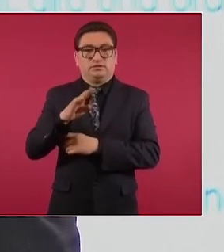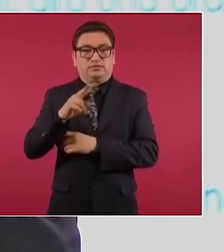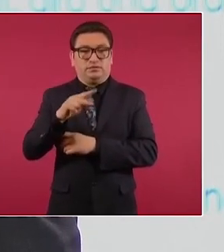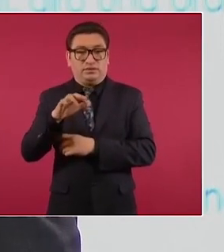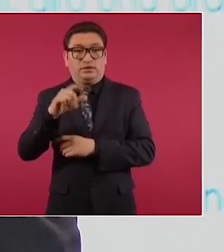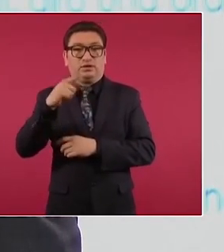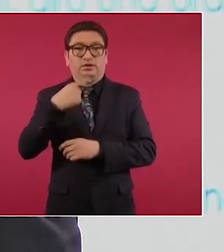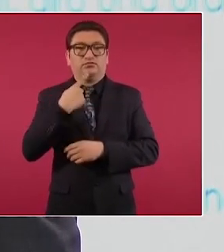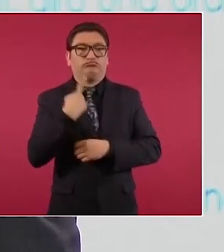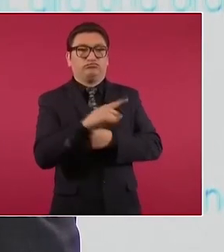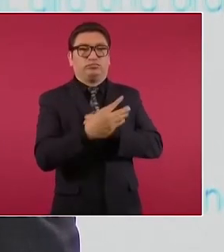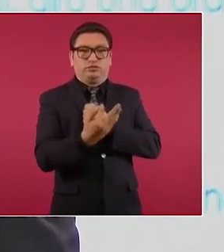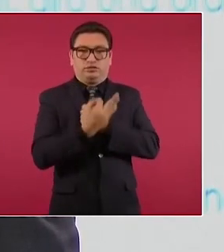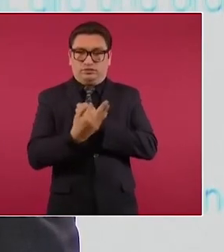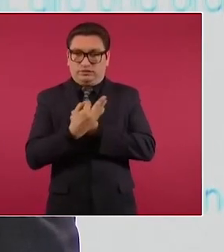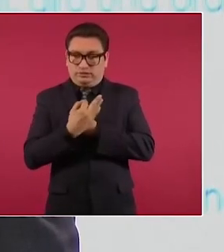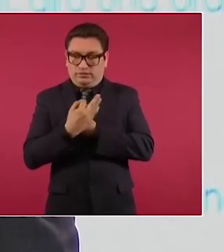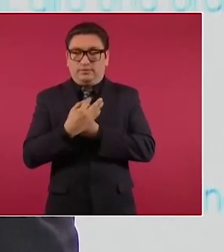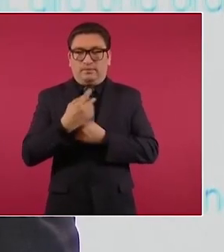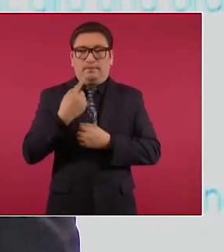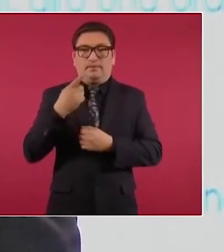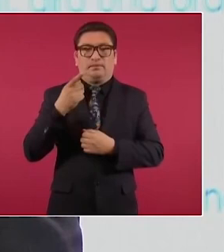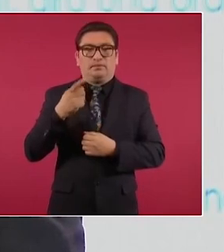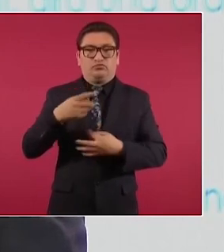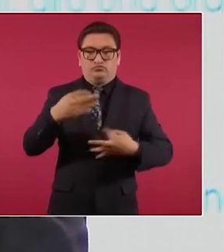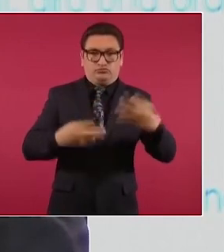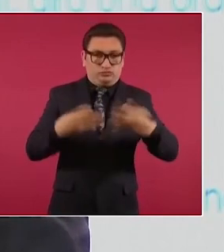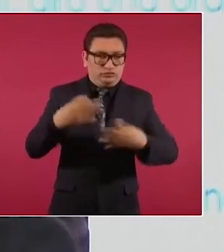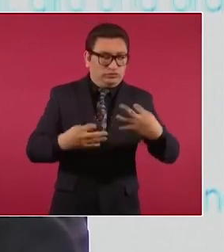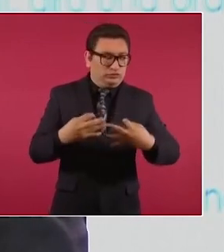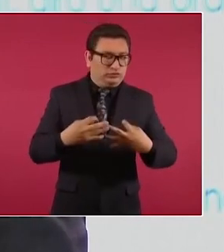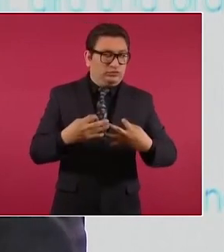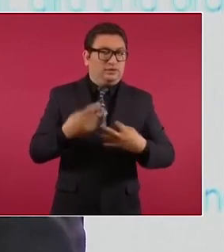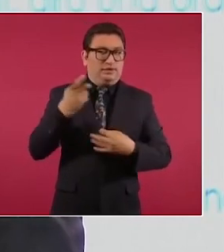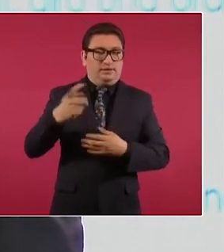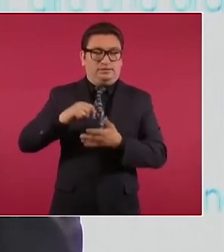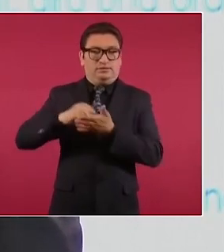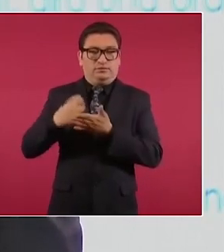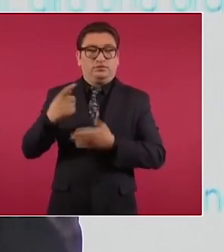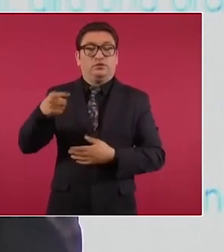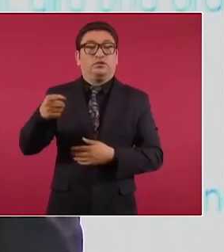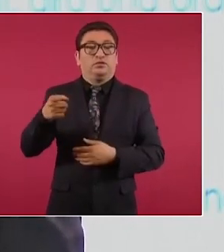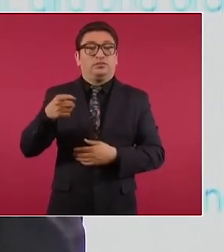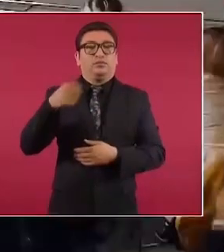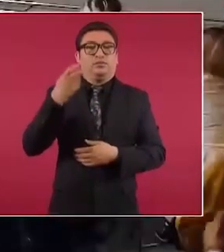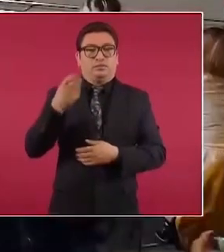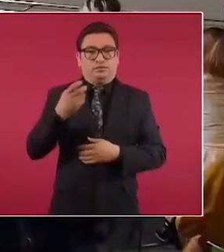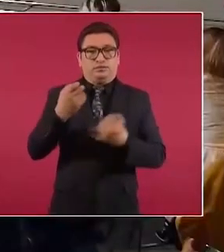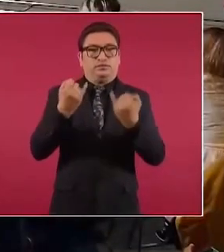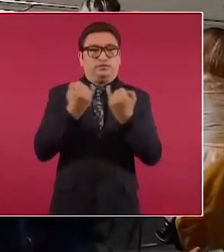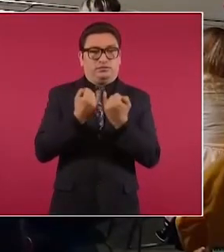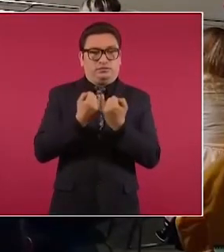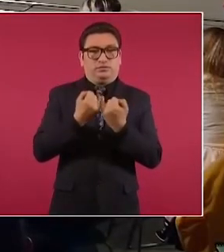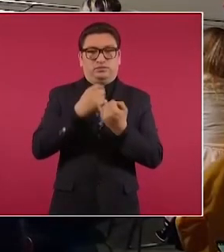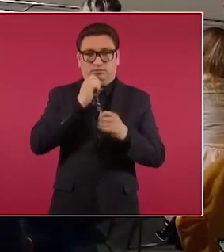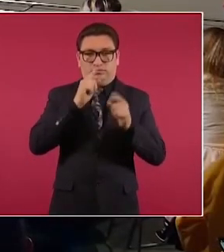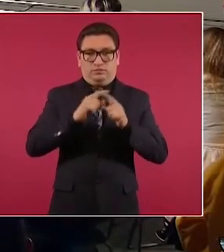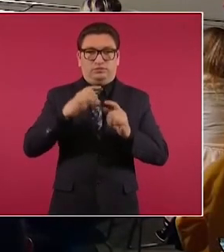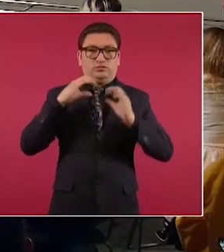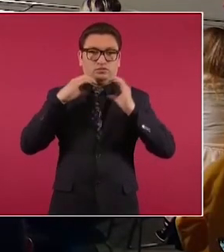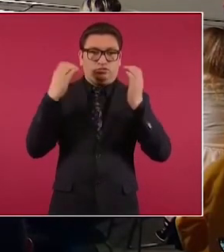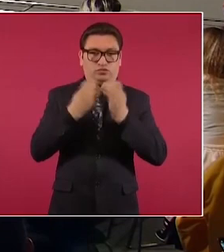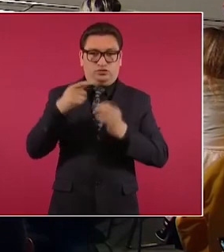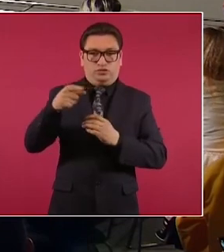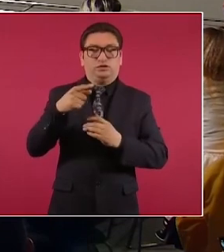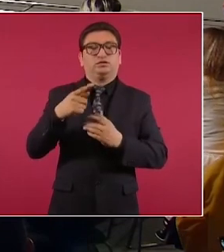amparo indirecto que conoció el juzgado octavo en Tamaulipas y en paralelo el congreso de